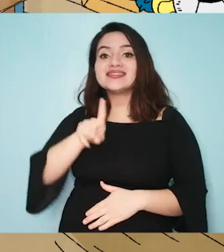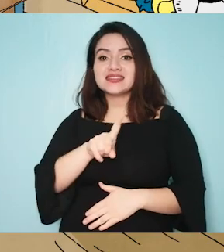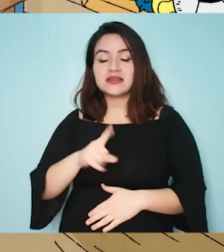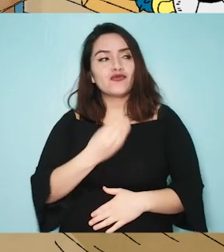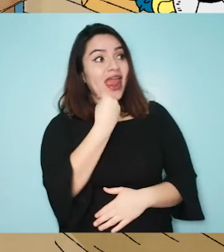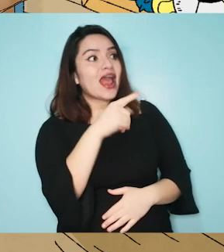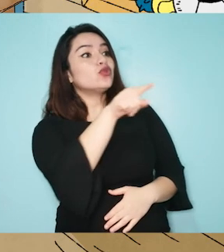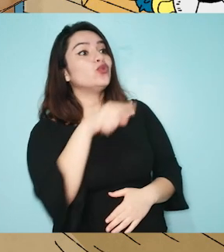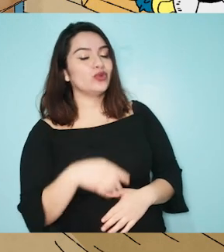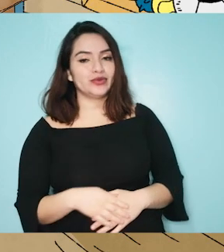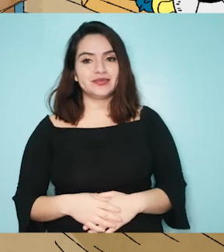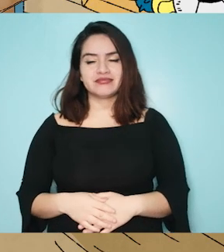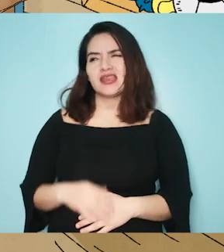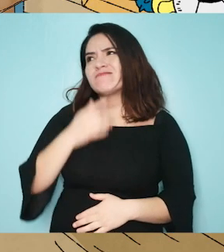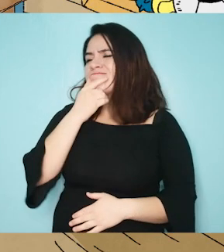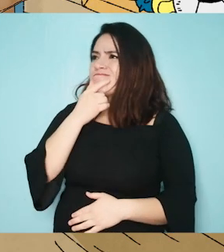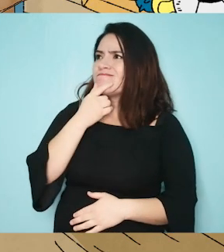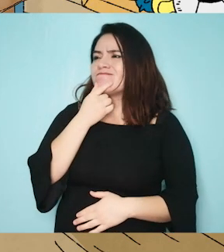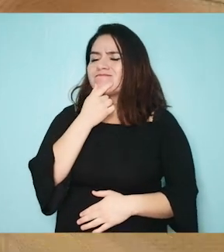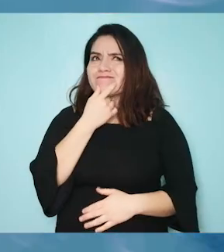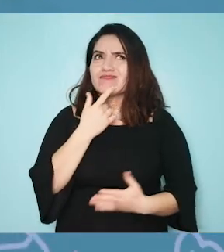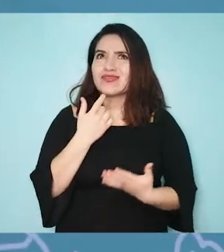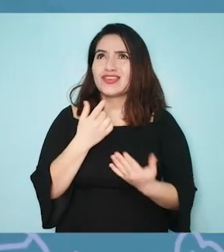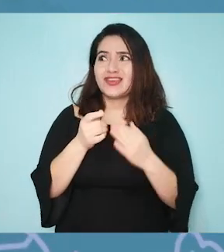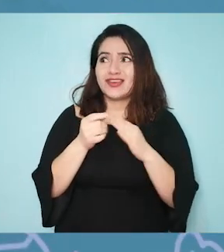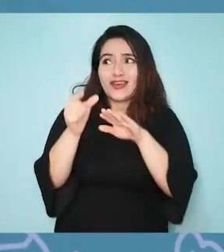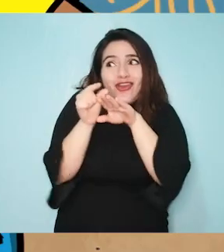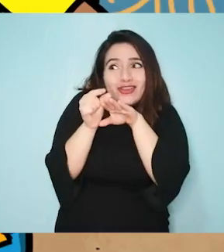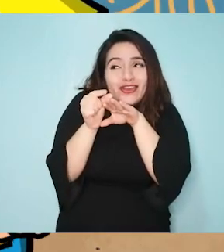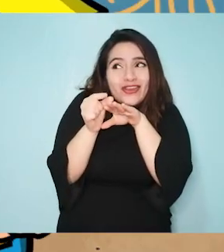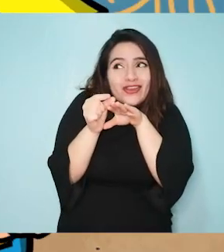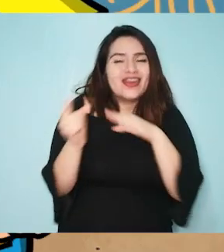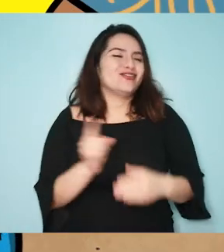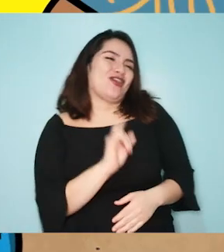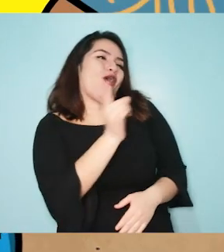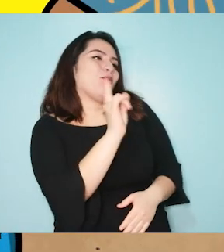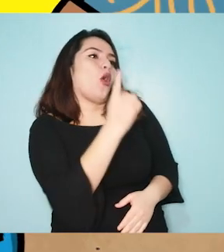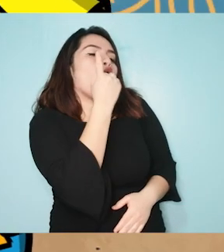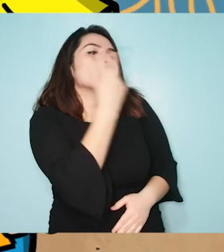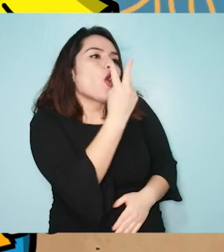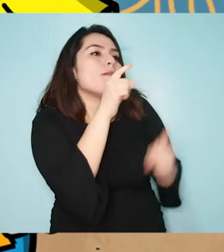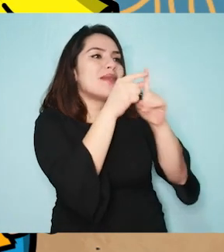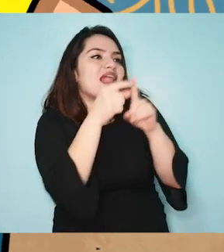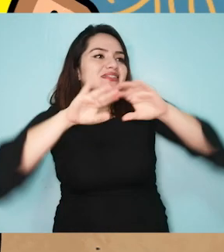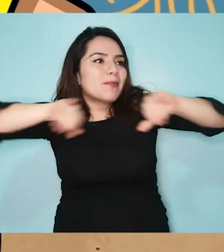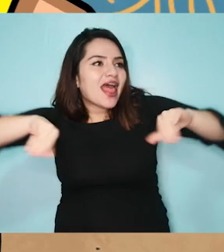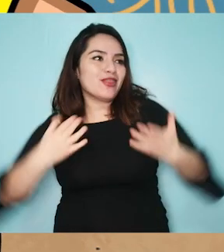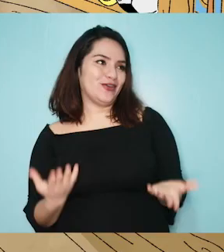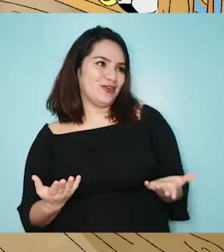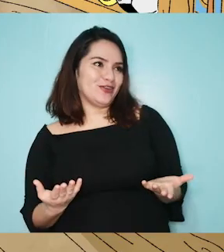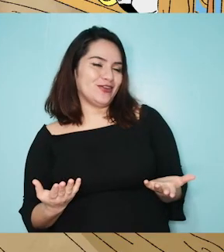¡Te toca! Este... uñas... ¿cortas? ¡No, Po! ¡Esas son dos palabras!